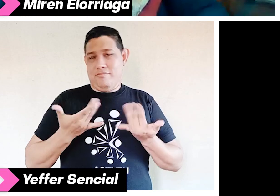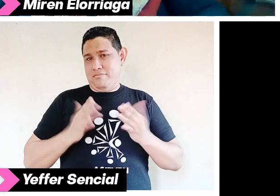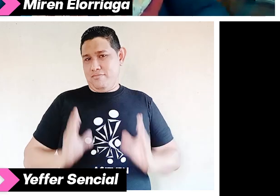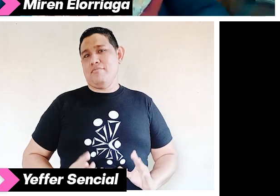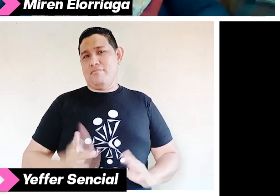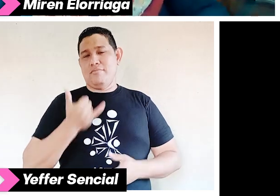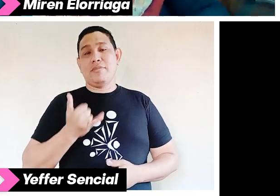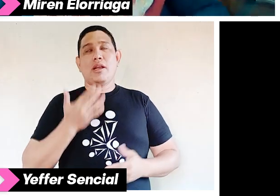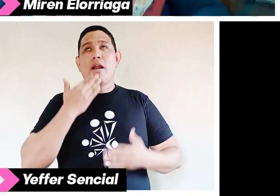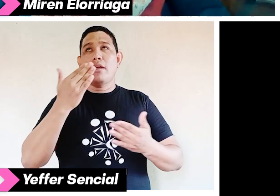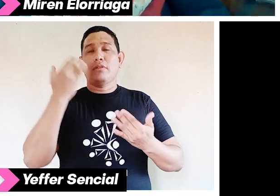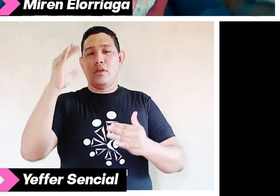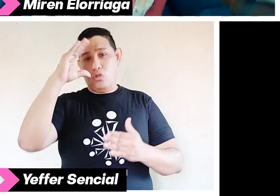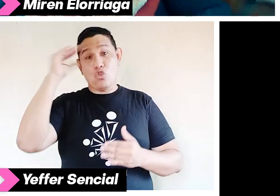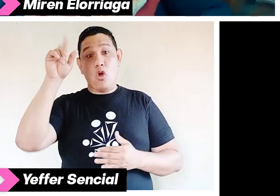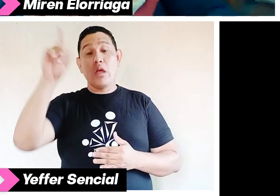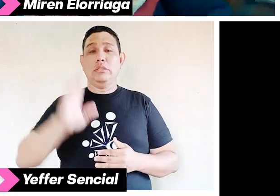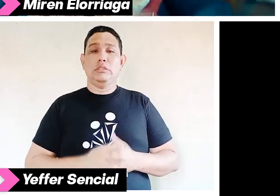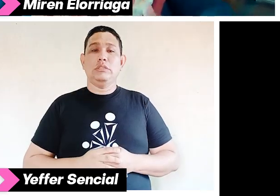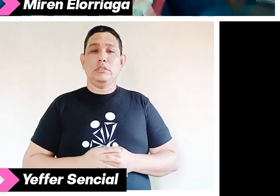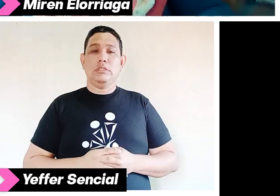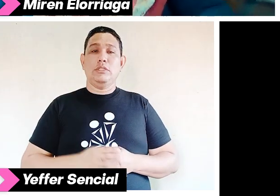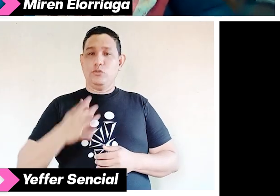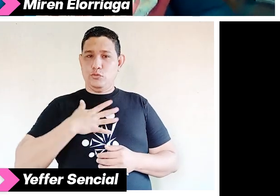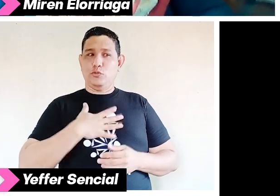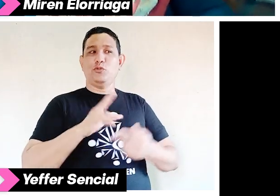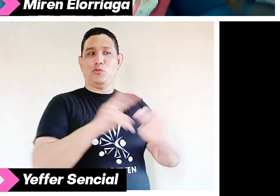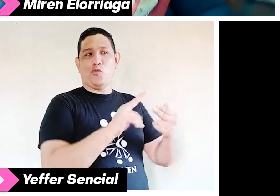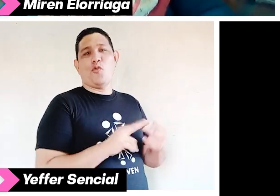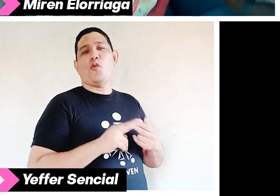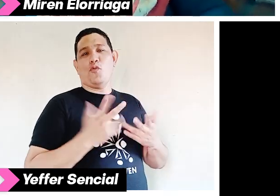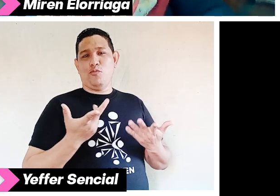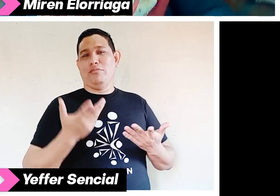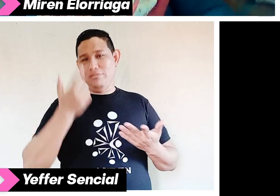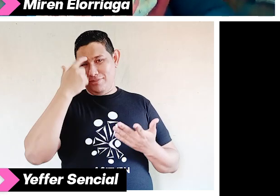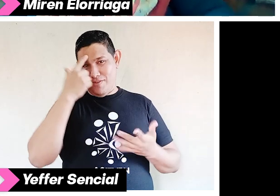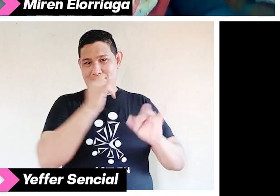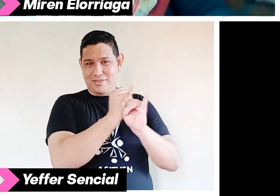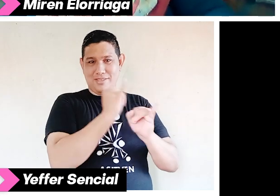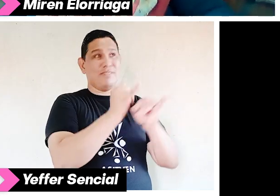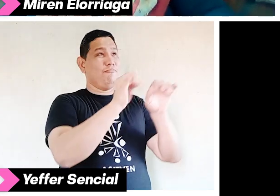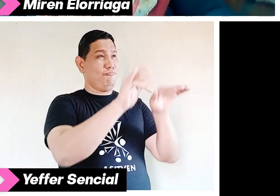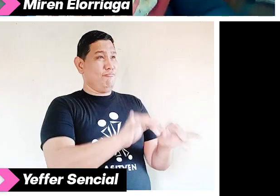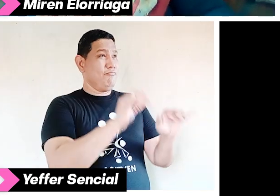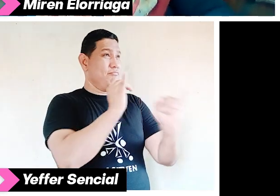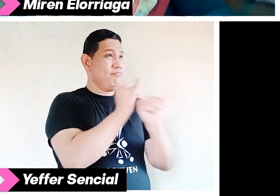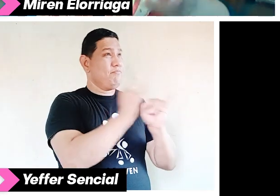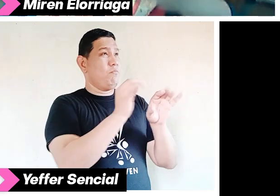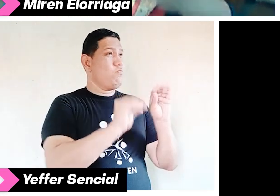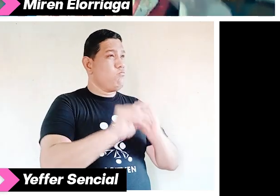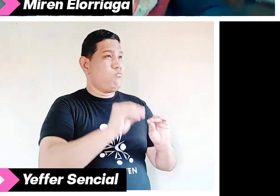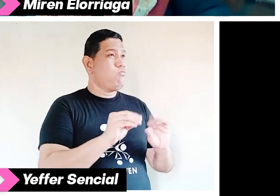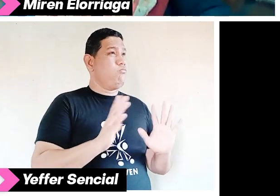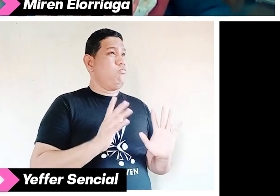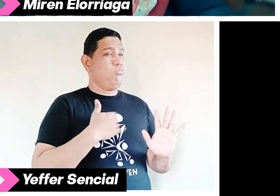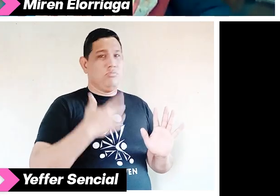gracias a Dios, yo conozco bastante bien cómo funcionar con internet y con las cuestiones